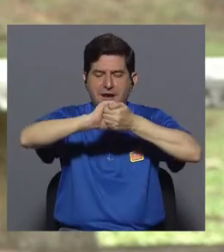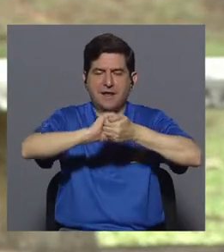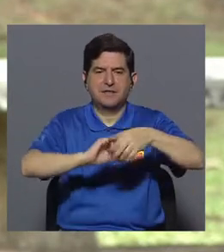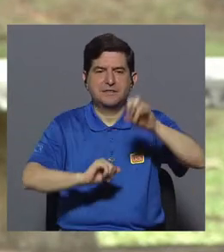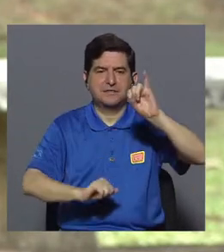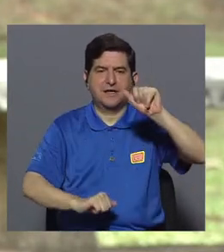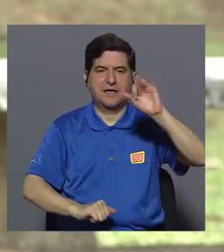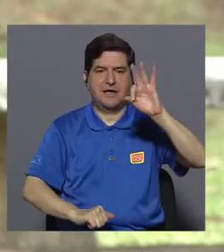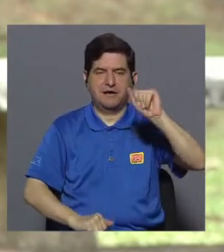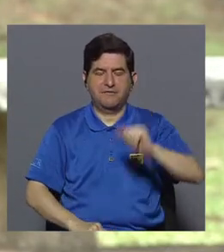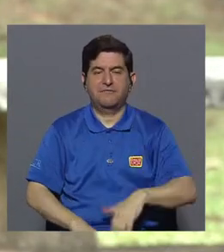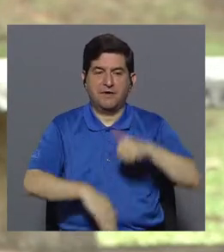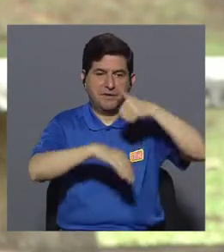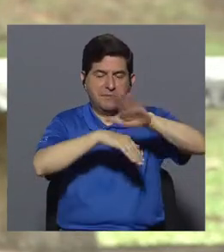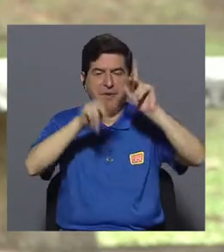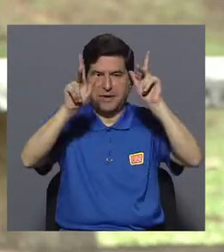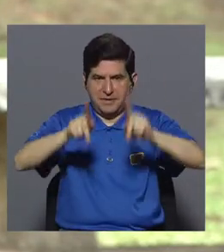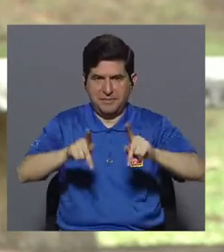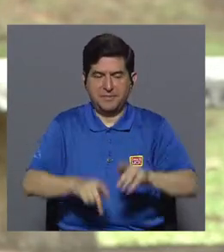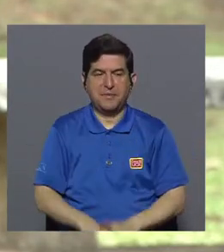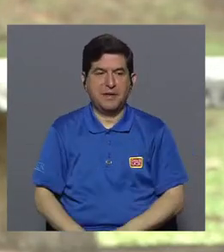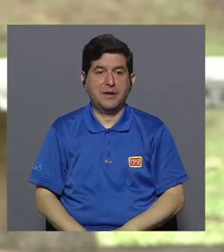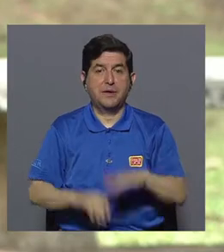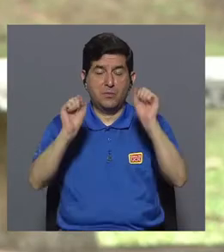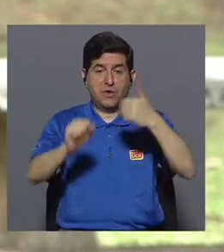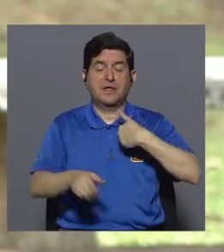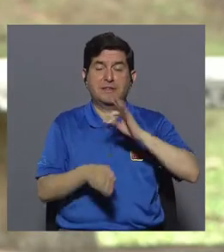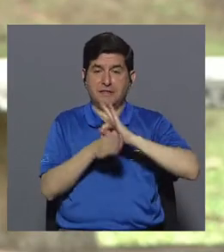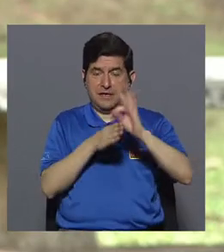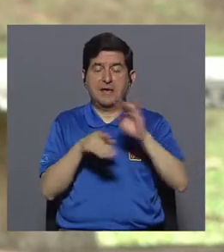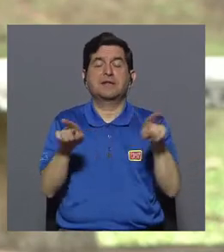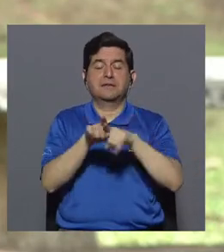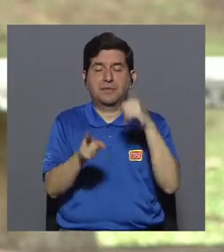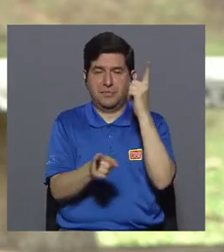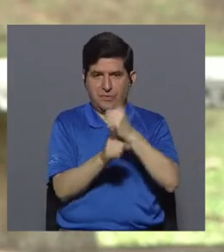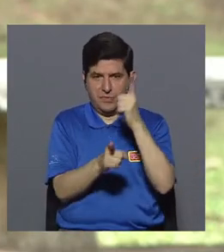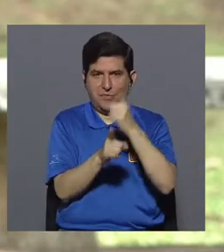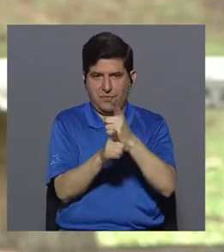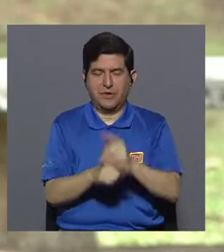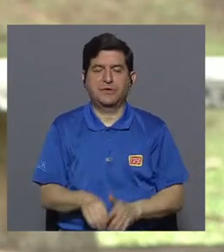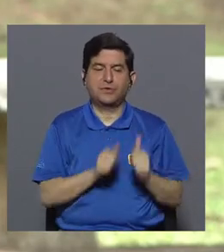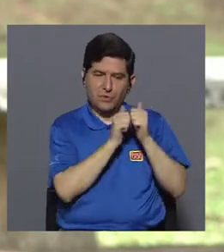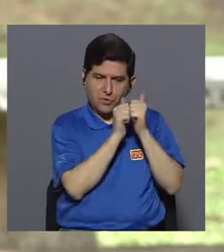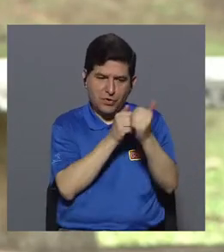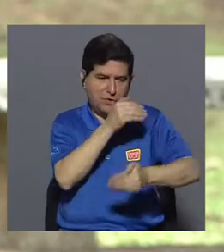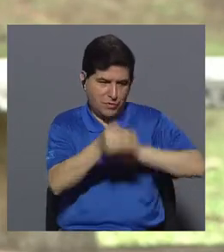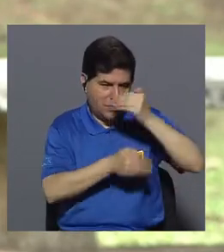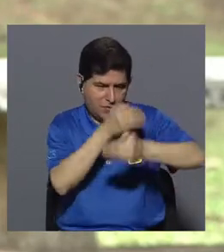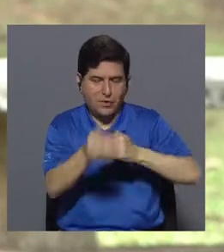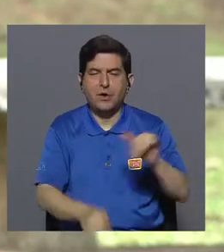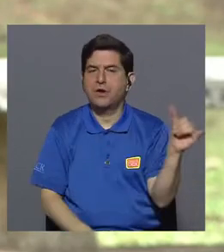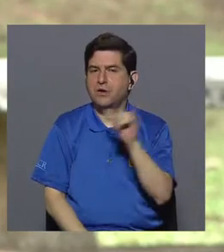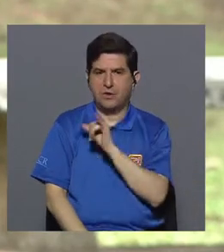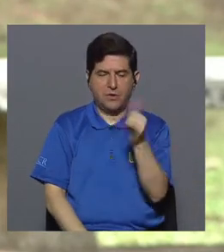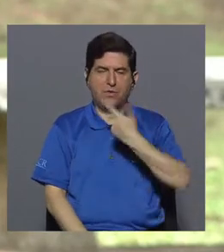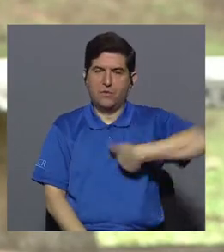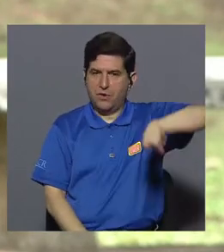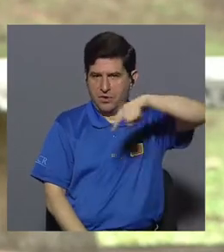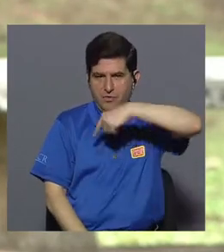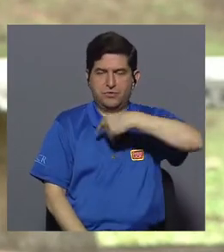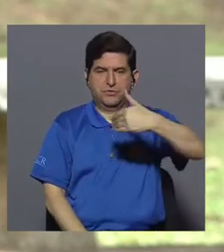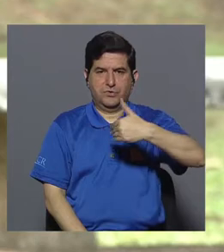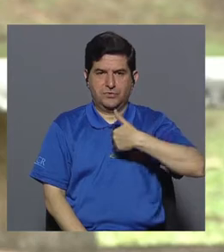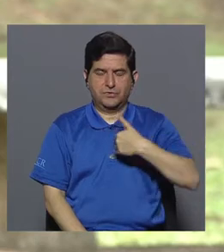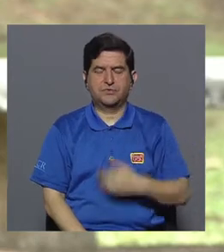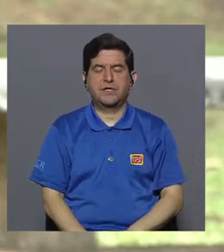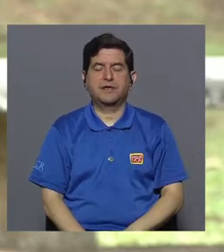alianzas con el IAFA que nos permiten referir a los usuarios para que ellos reciban el tratamiento adecuado y demás y el acompañamiento. De la misma forma